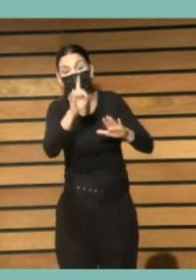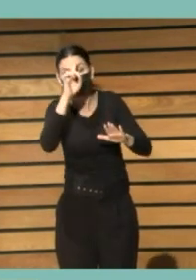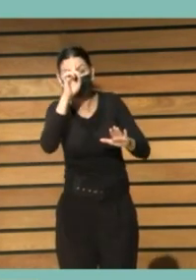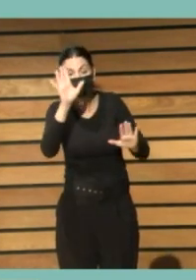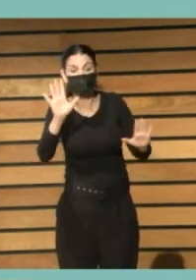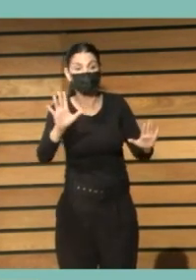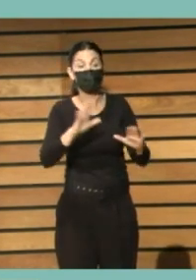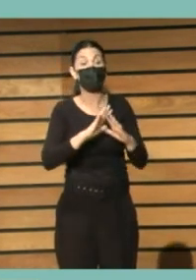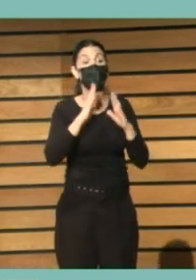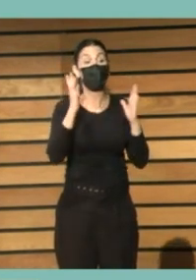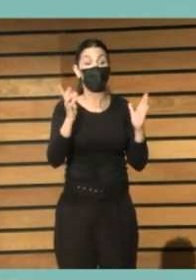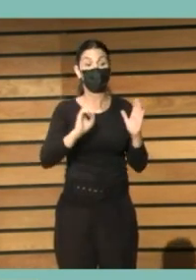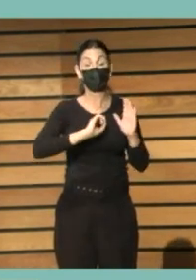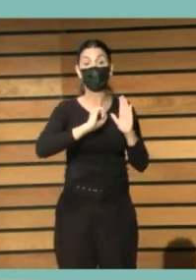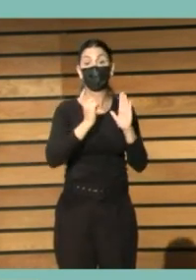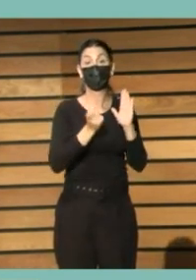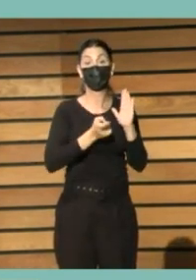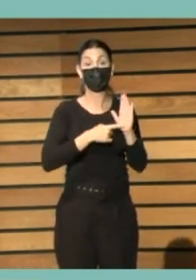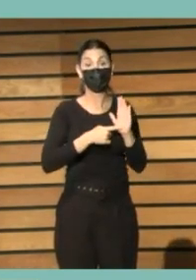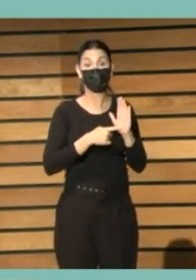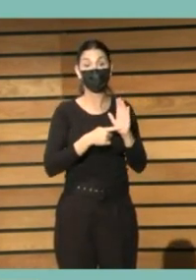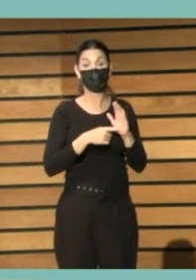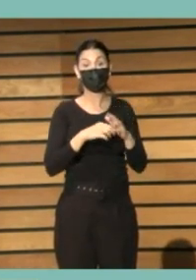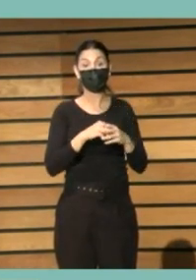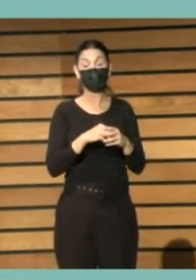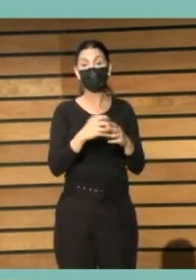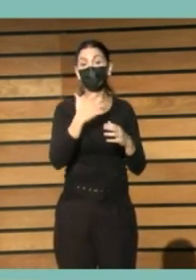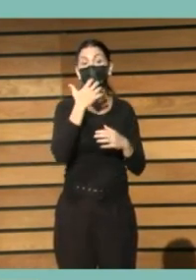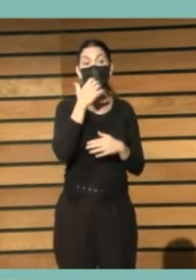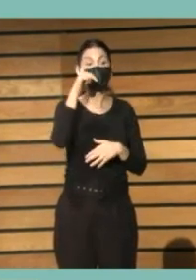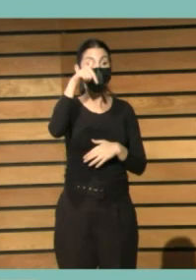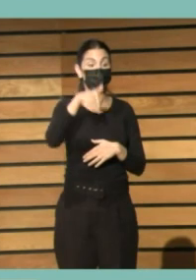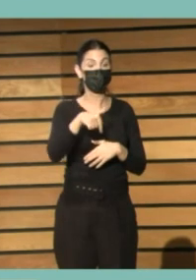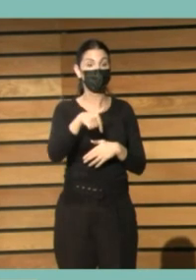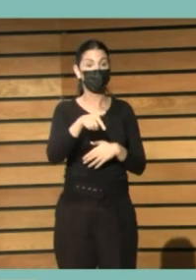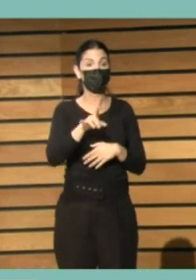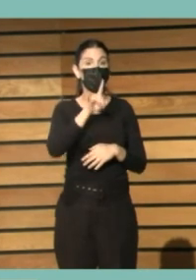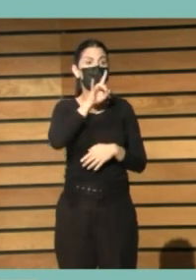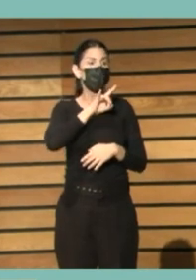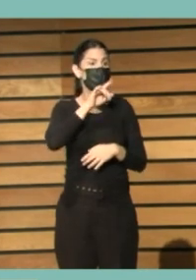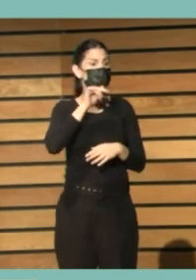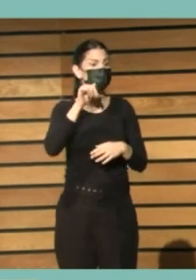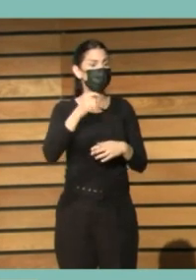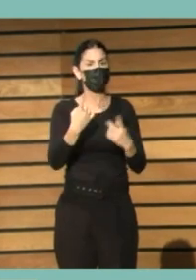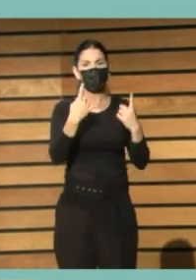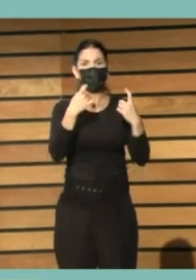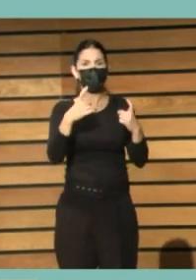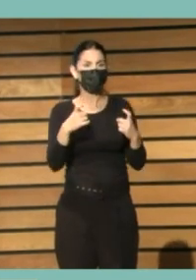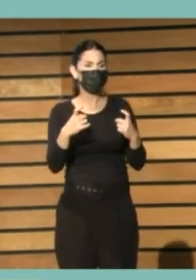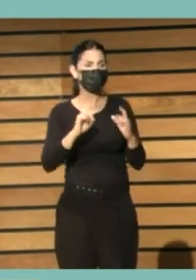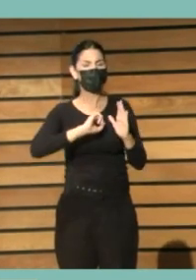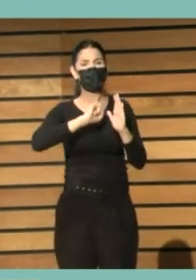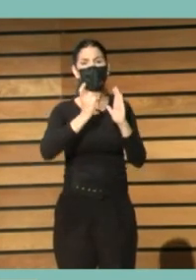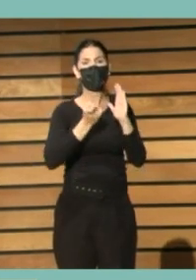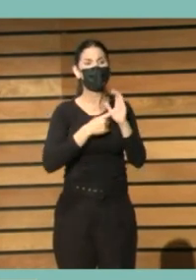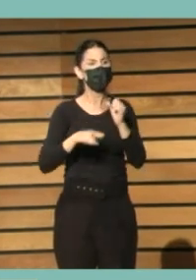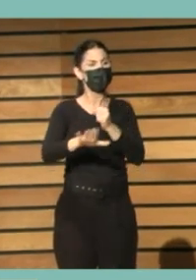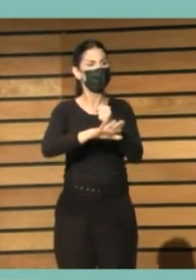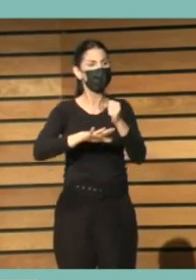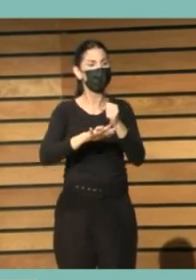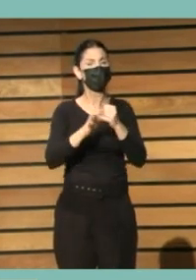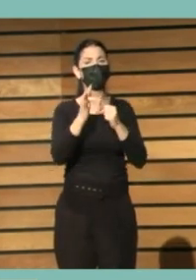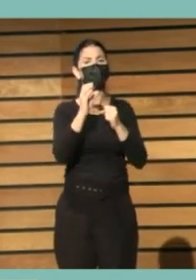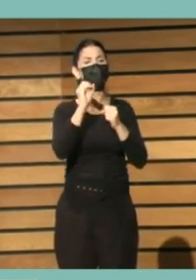cosas que se han ido planteando como que por ejemplo aquí no nos hace falta la ley de régimen de base local la ley pone que todos los